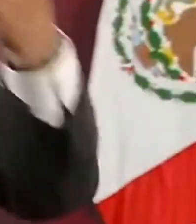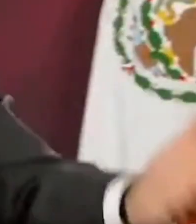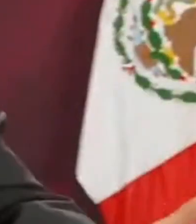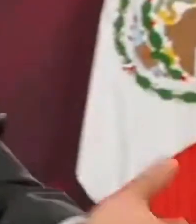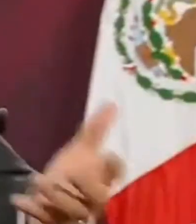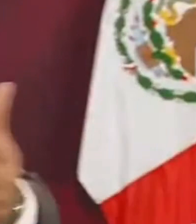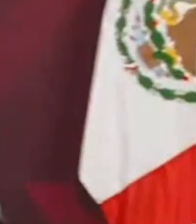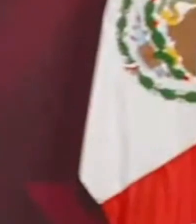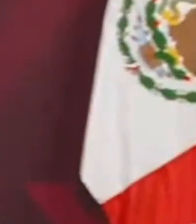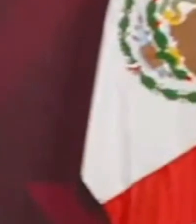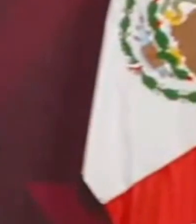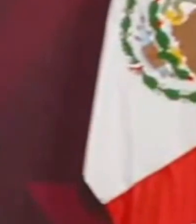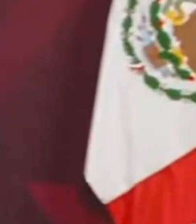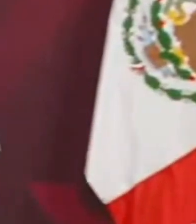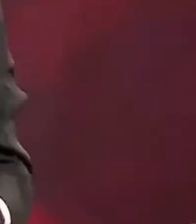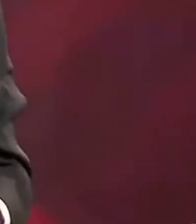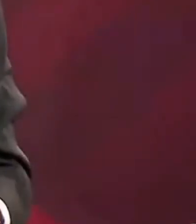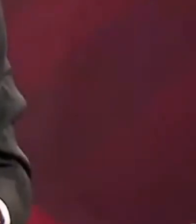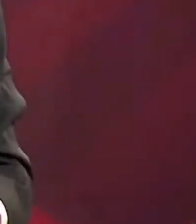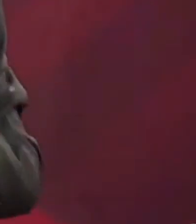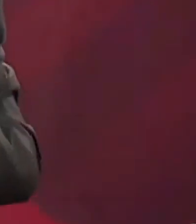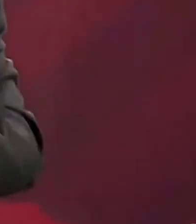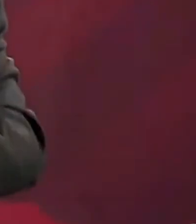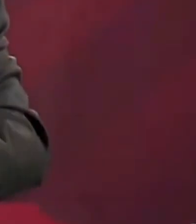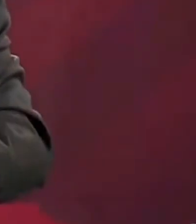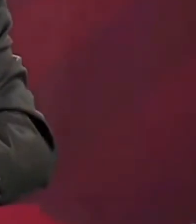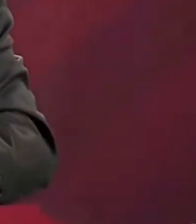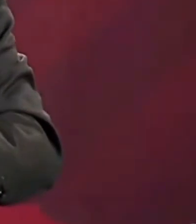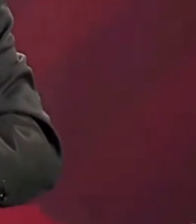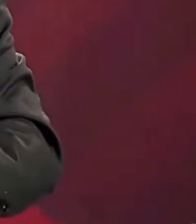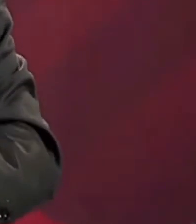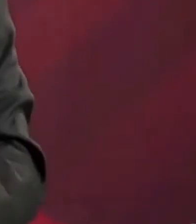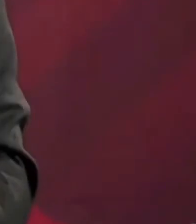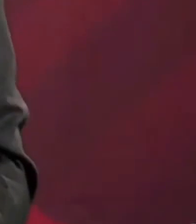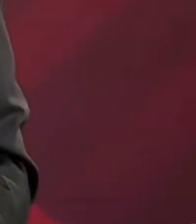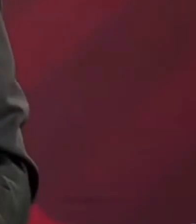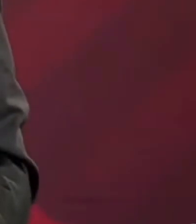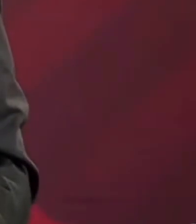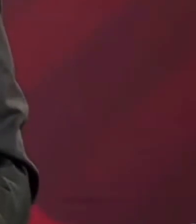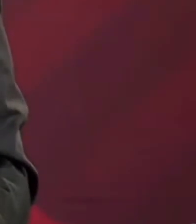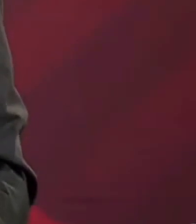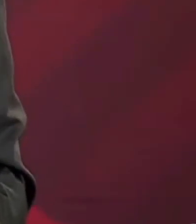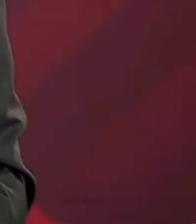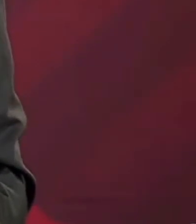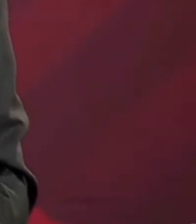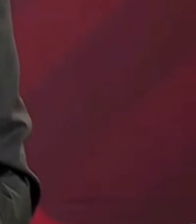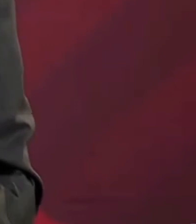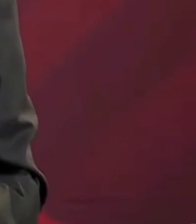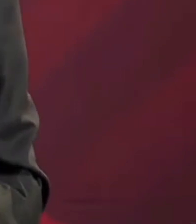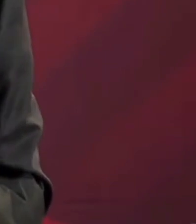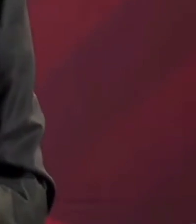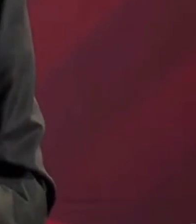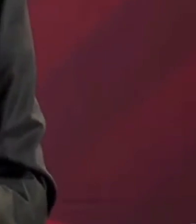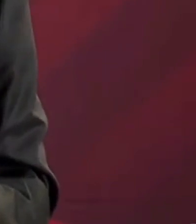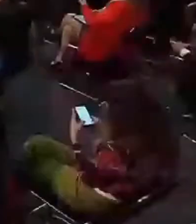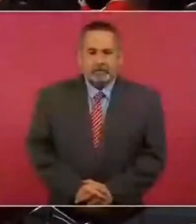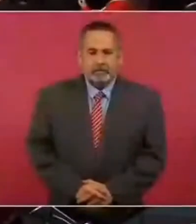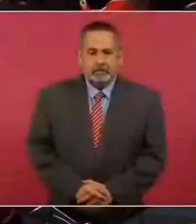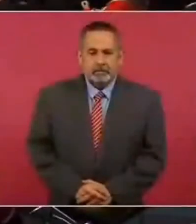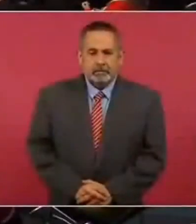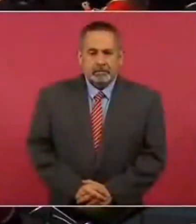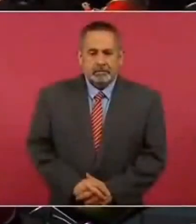van padres, mamá, papá, a presentar una denuncia a un juez, porque un hijo